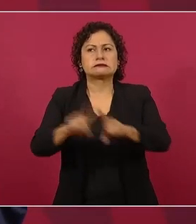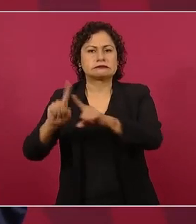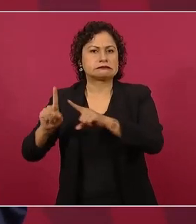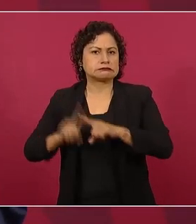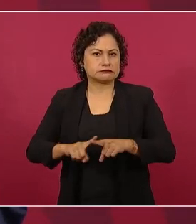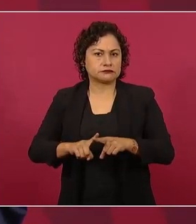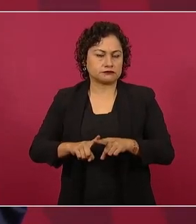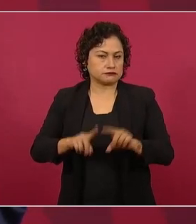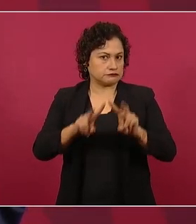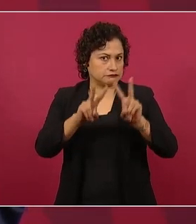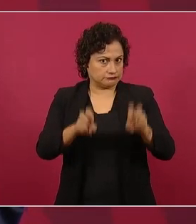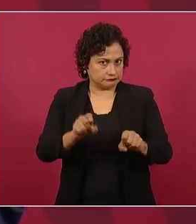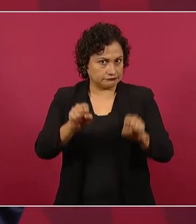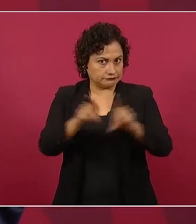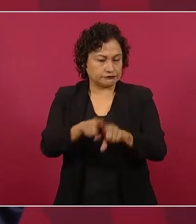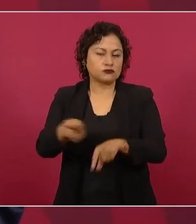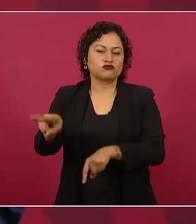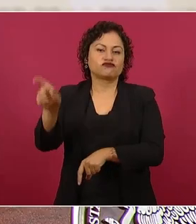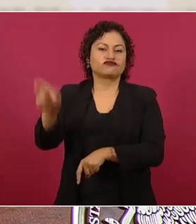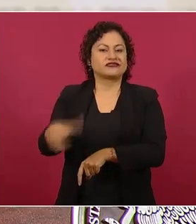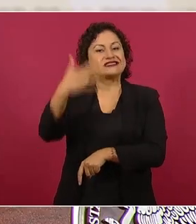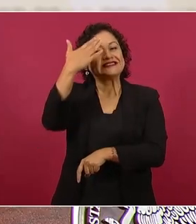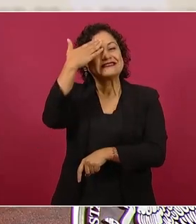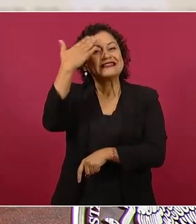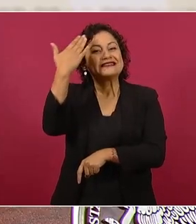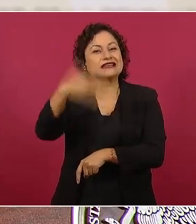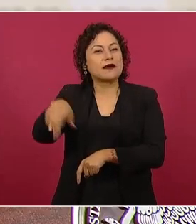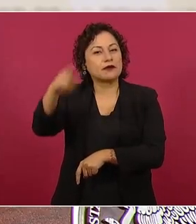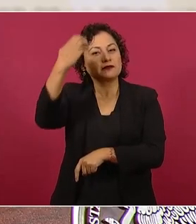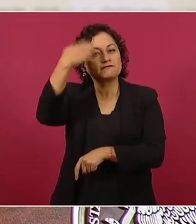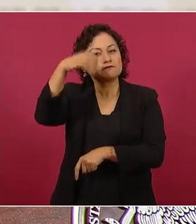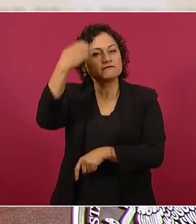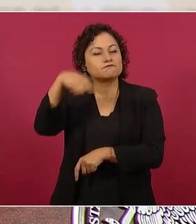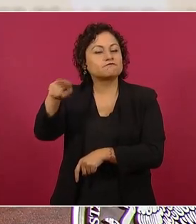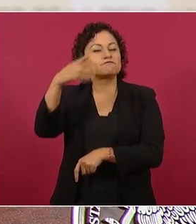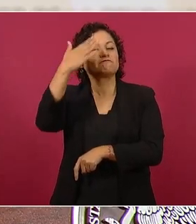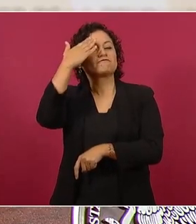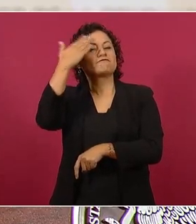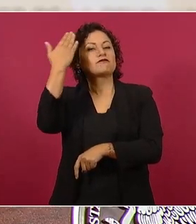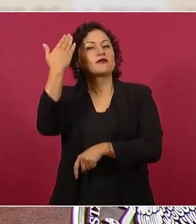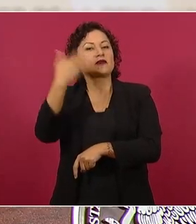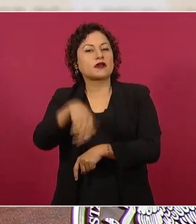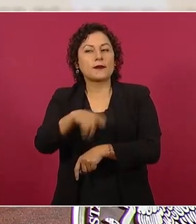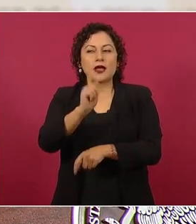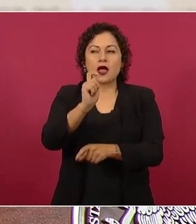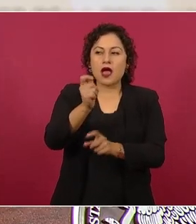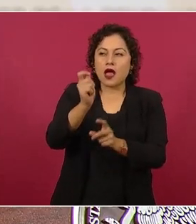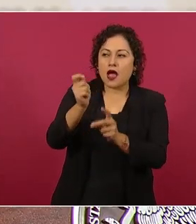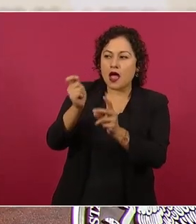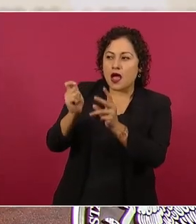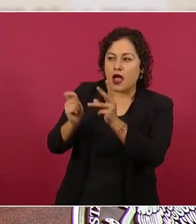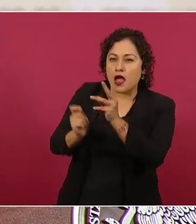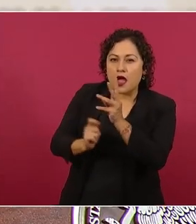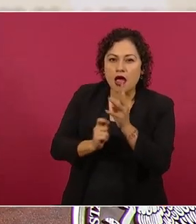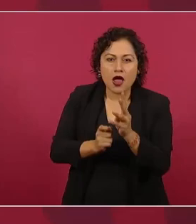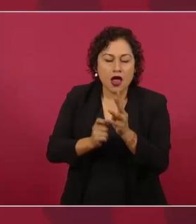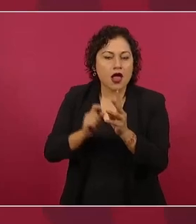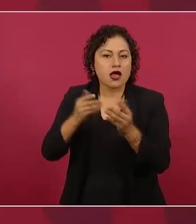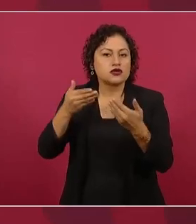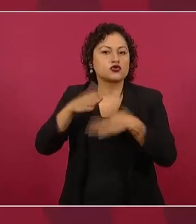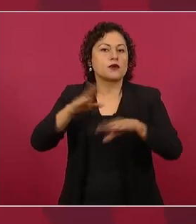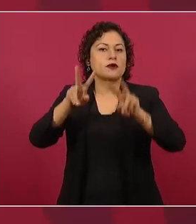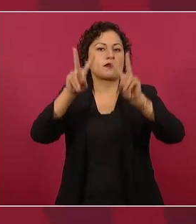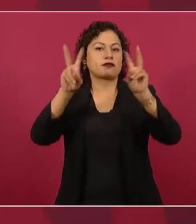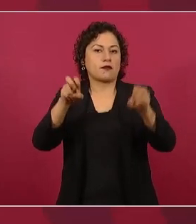muy bien lo que se necesita, lo que se requiere para que se garanticen elecciones limpias y